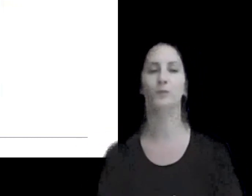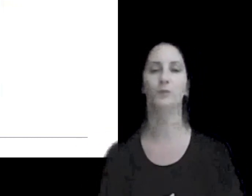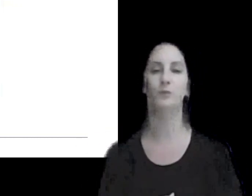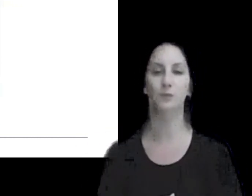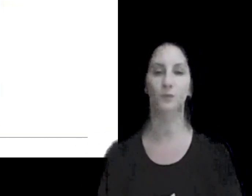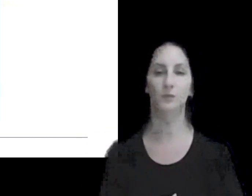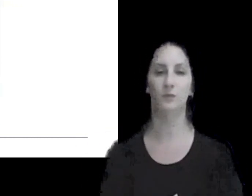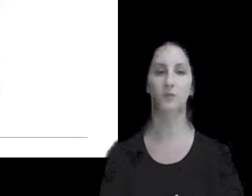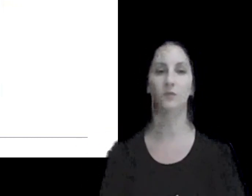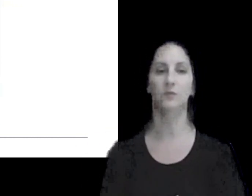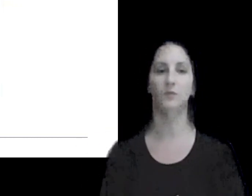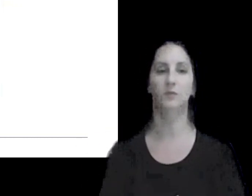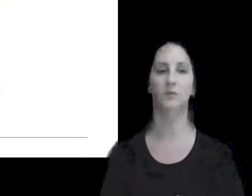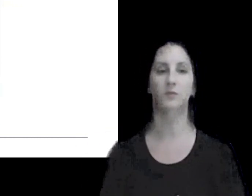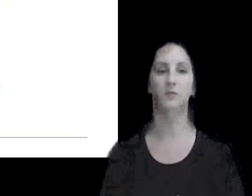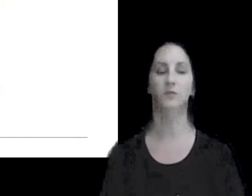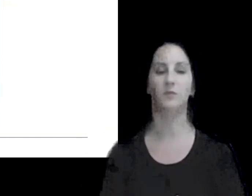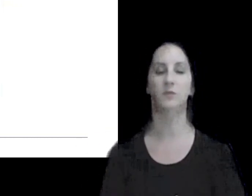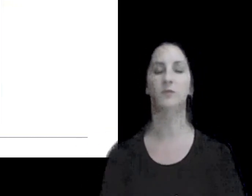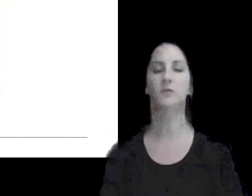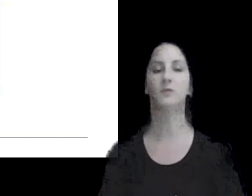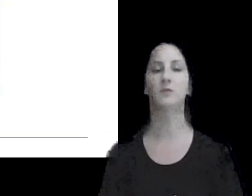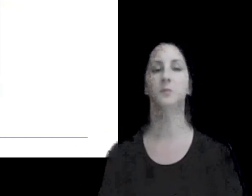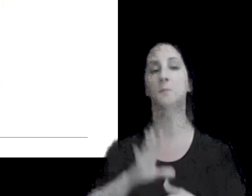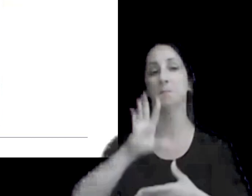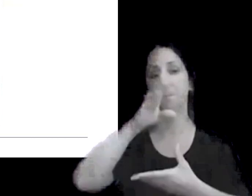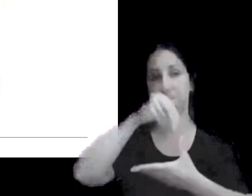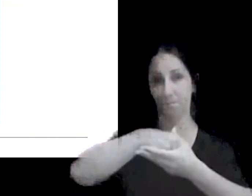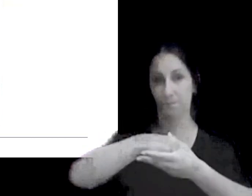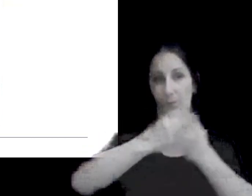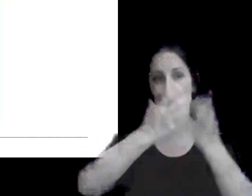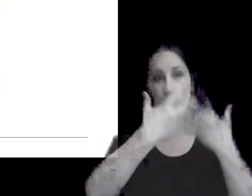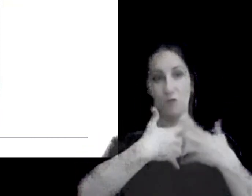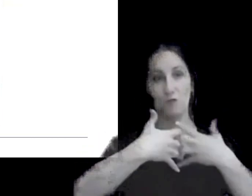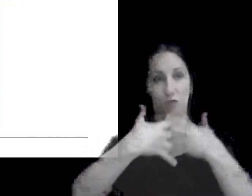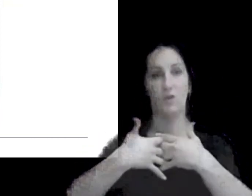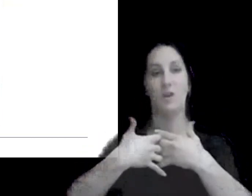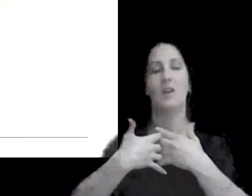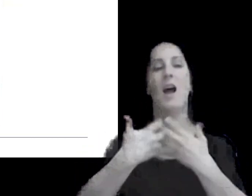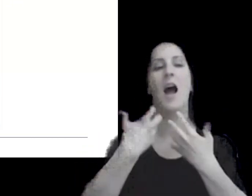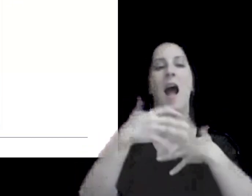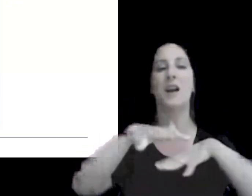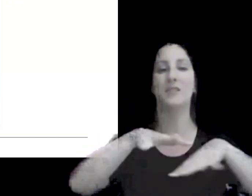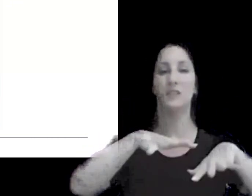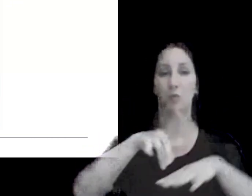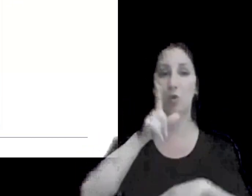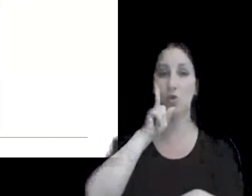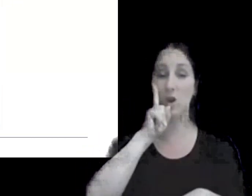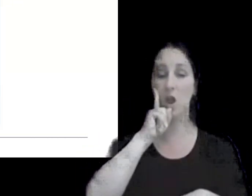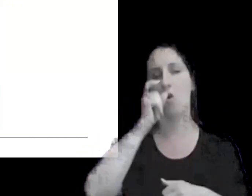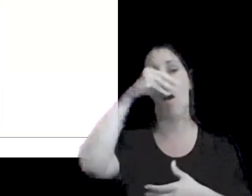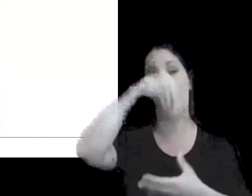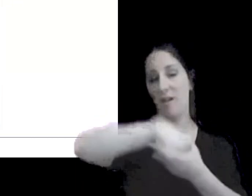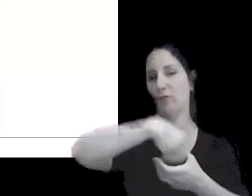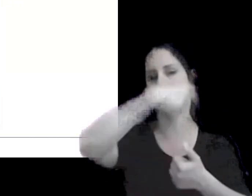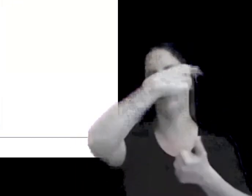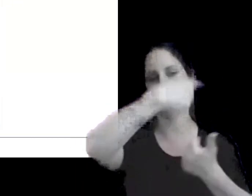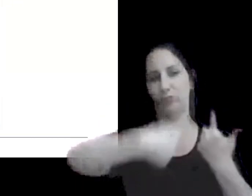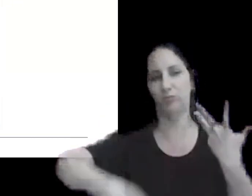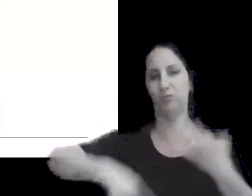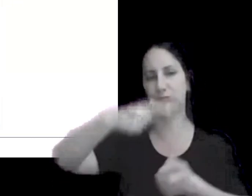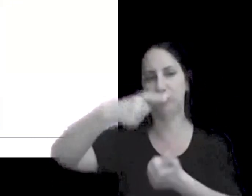dentro del espectro de las funciones activos y riesgos hay una diversidad de